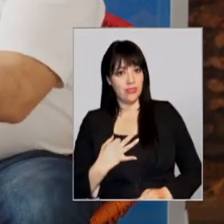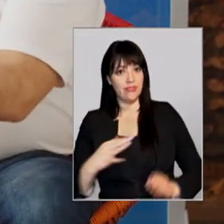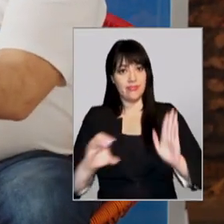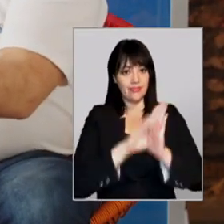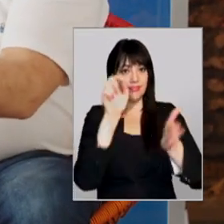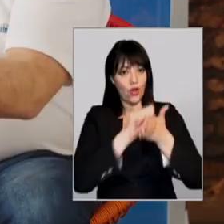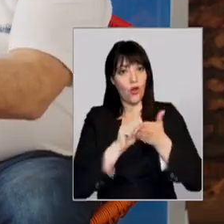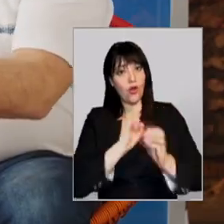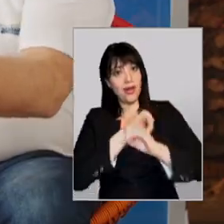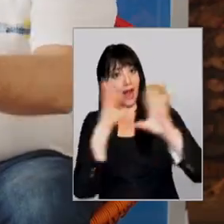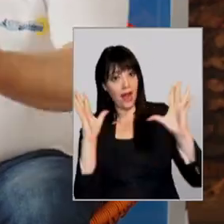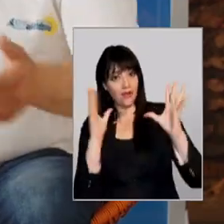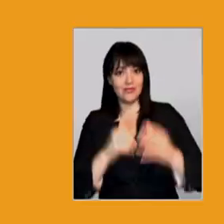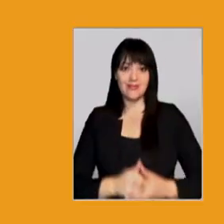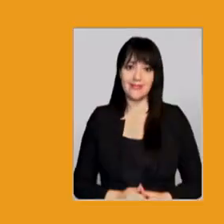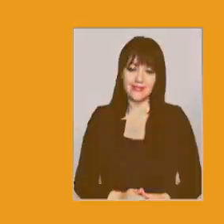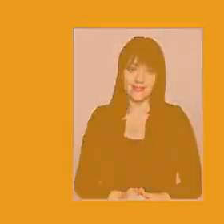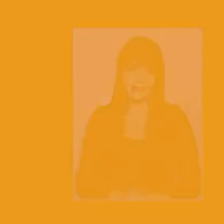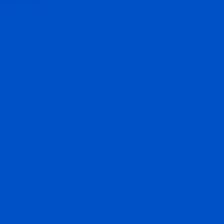convención constitucional. Claro.